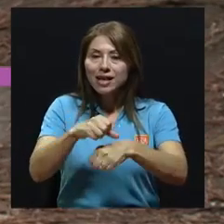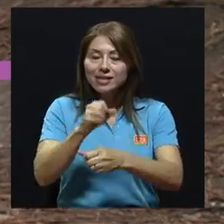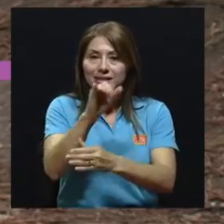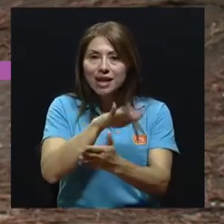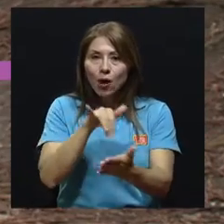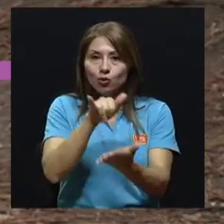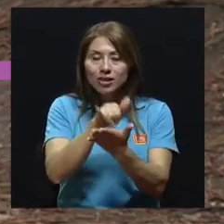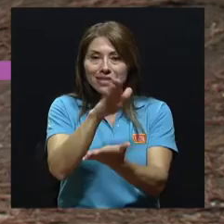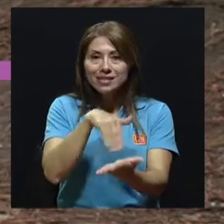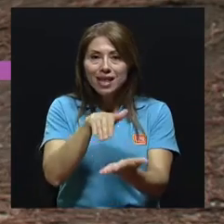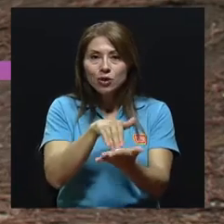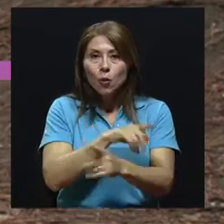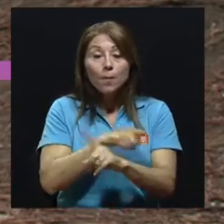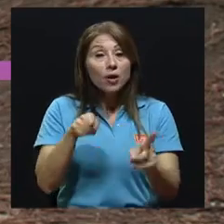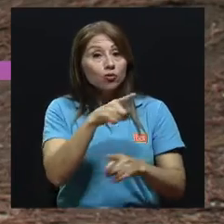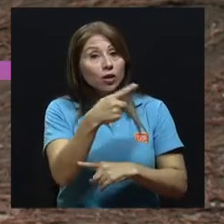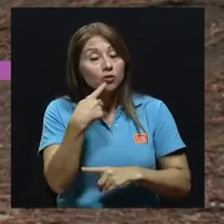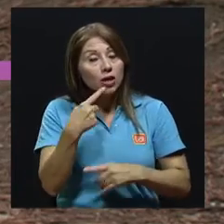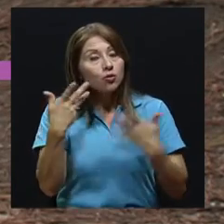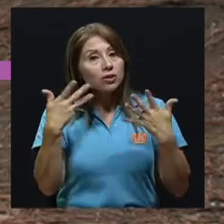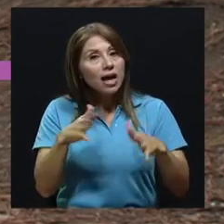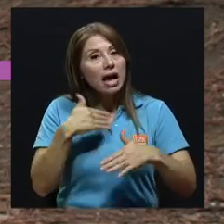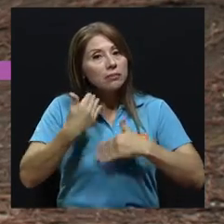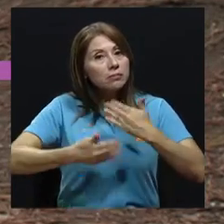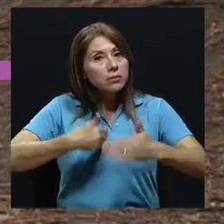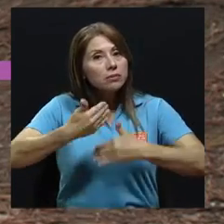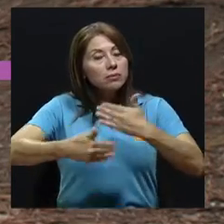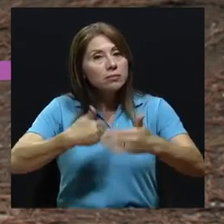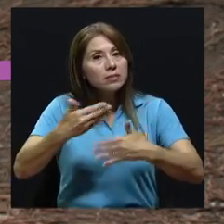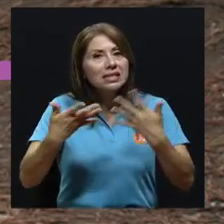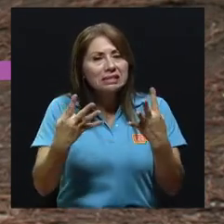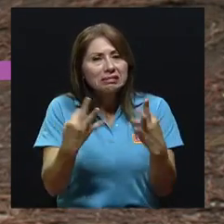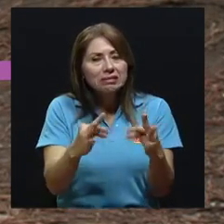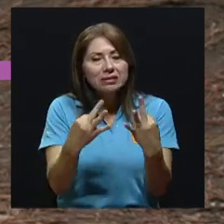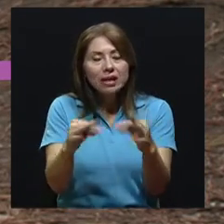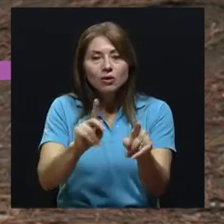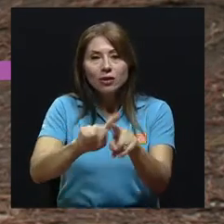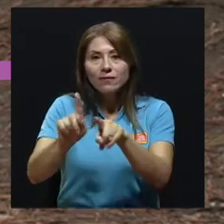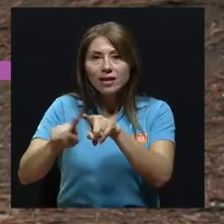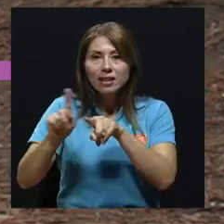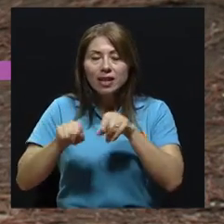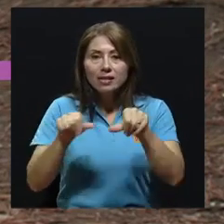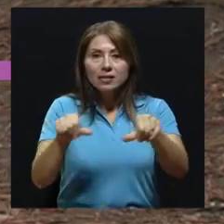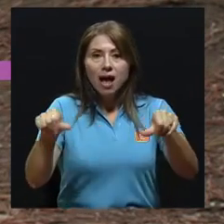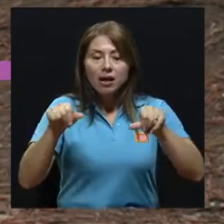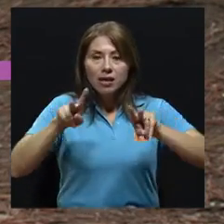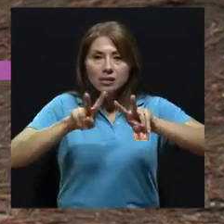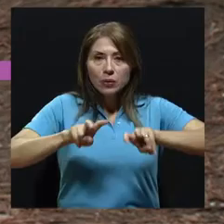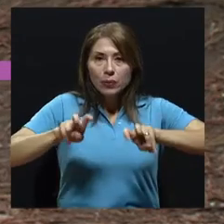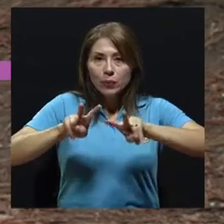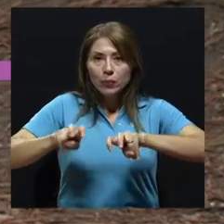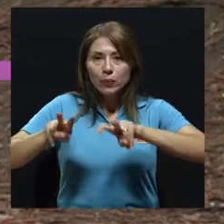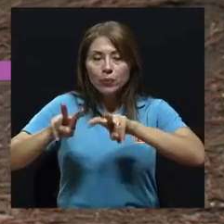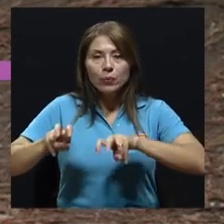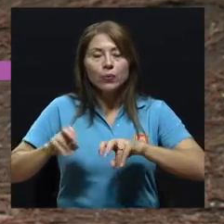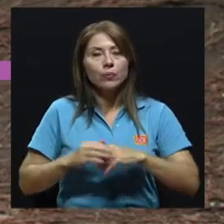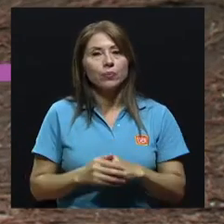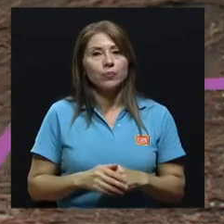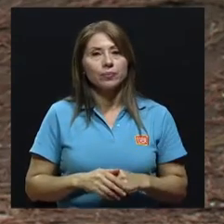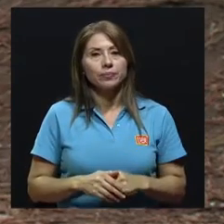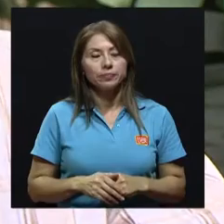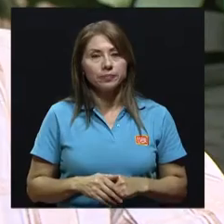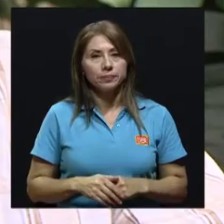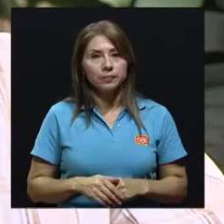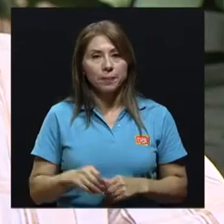comentaba que ya ha ido avanzando esta red y que se ha hecho un esfuerzo por hacer un análisis en diversas áreas. Yo quisiera que profundizáramos más al